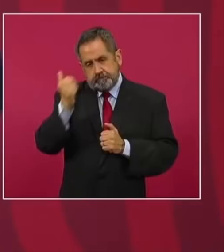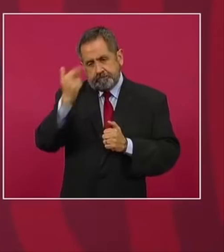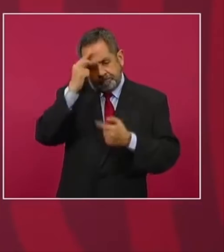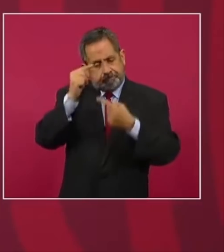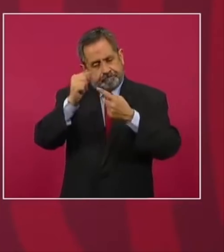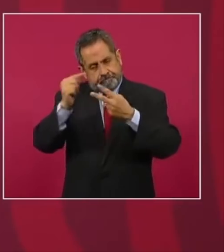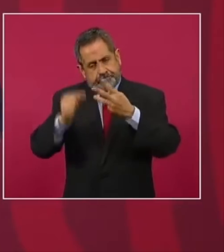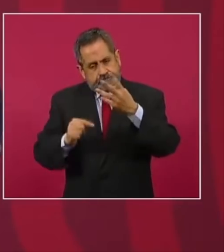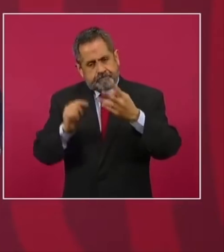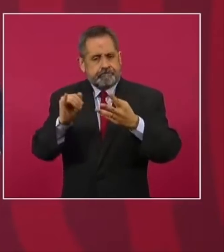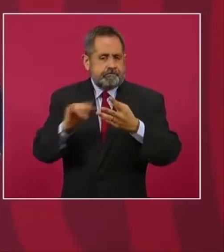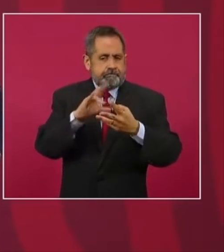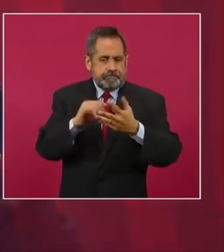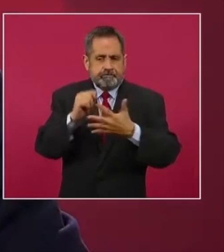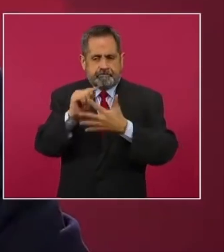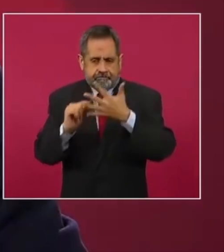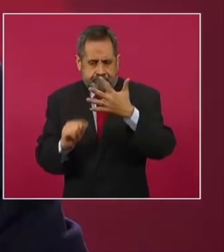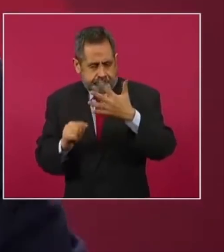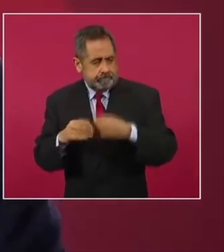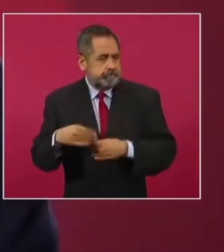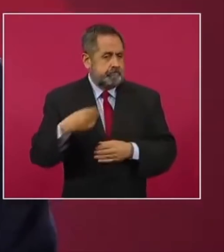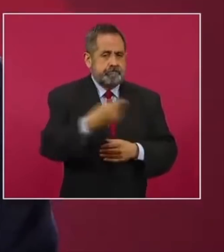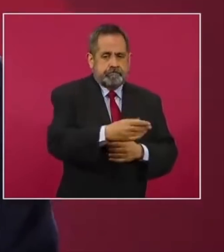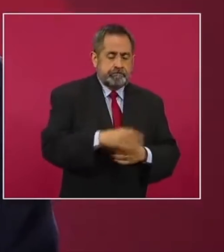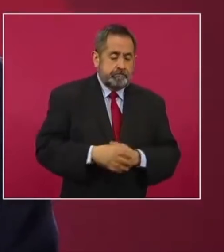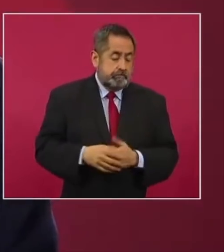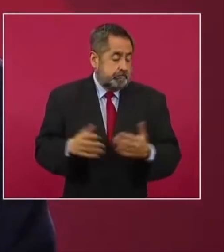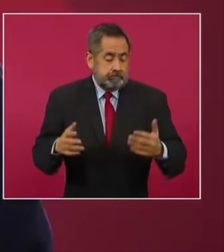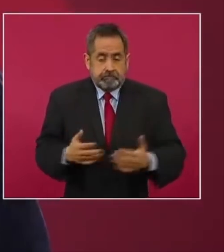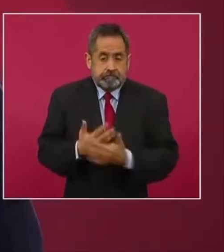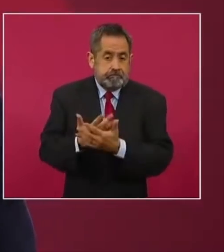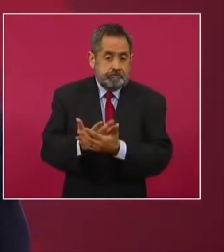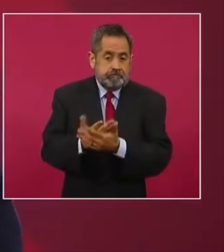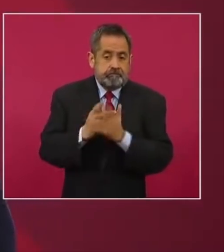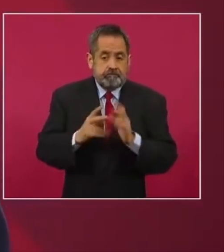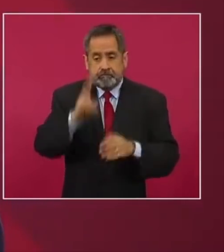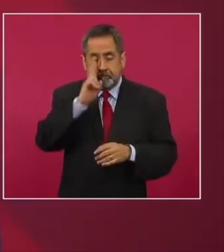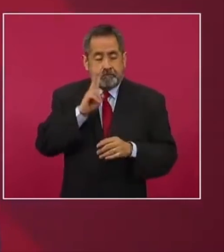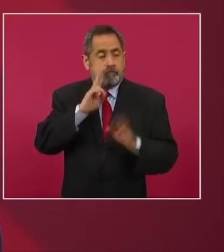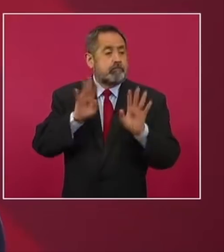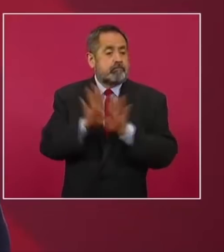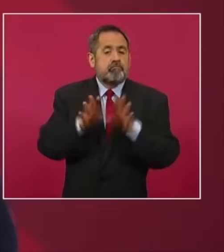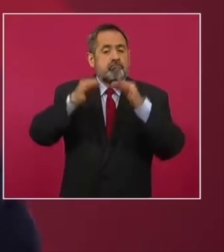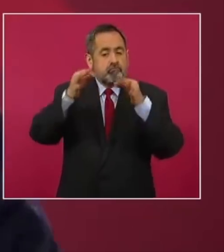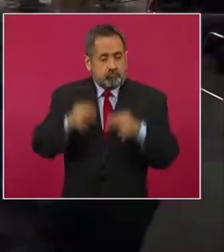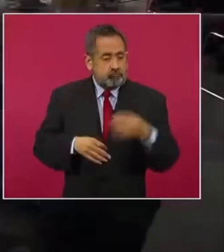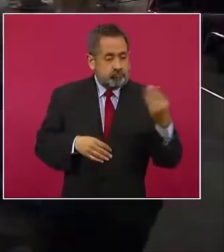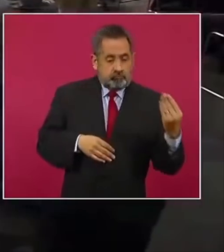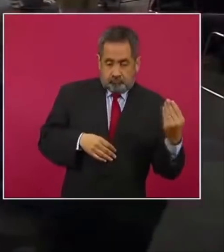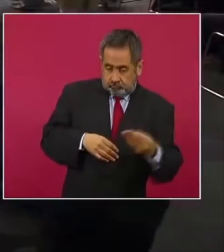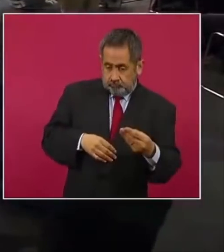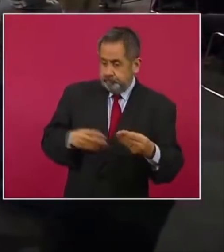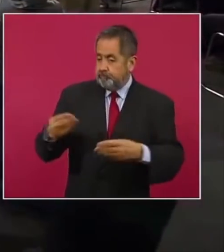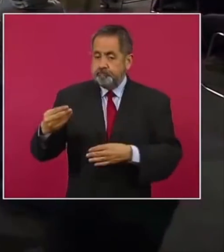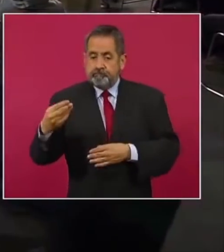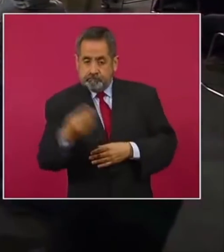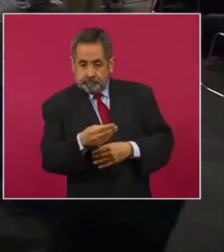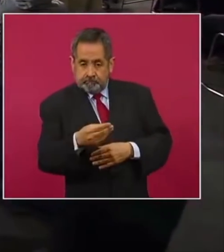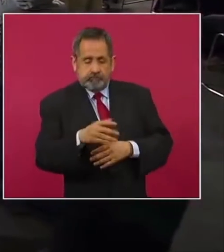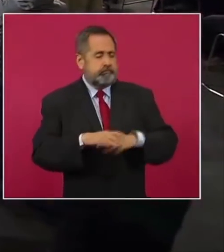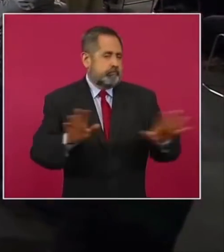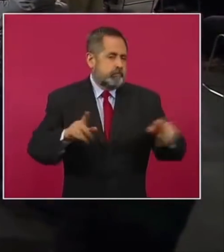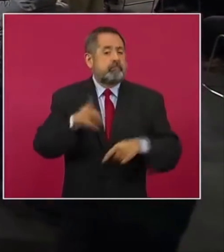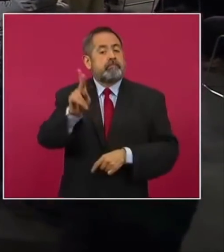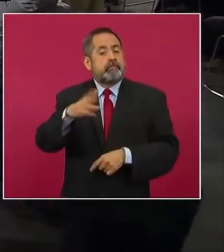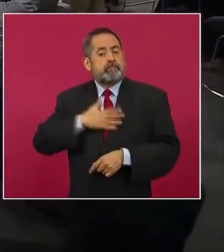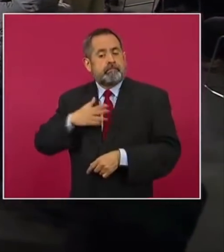razón de la misma. Vamos a esperar que llegue de manera oficial, aunque nosotros desde ahora